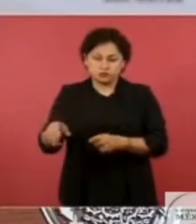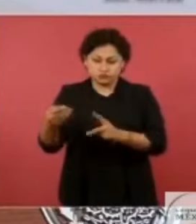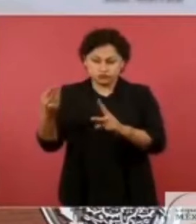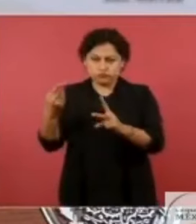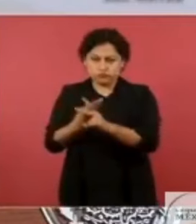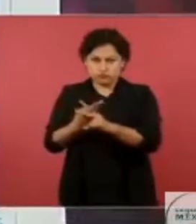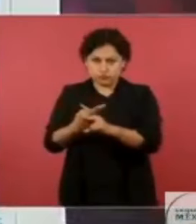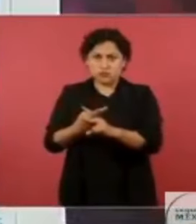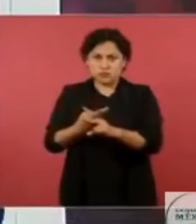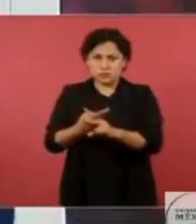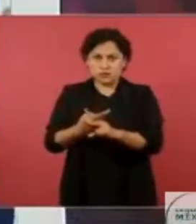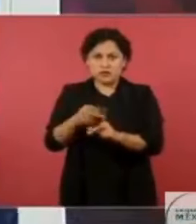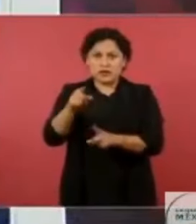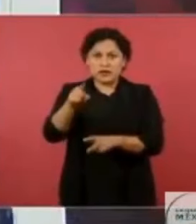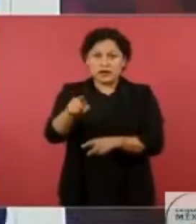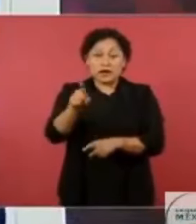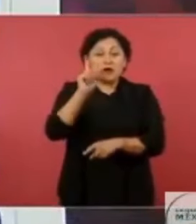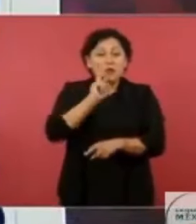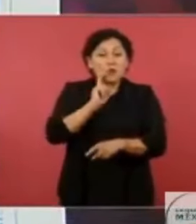O sea,